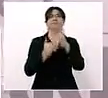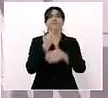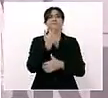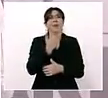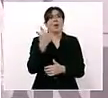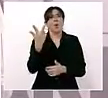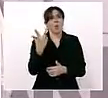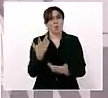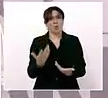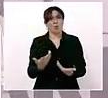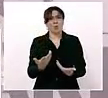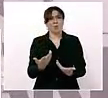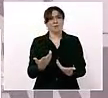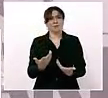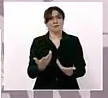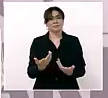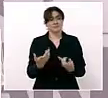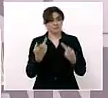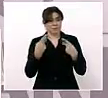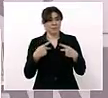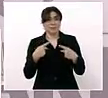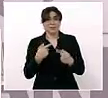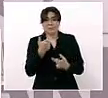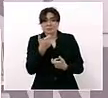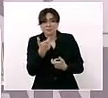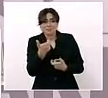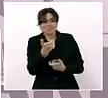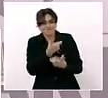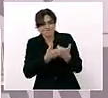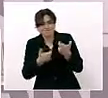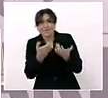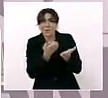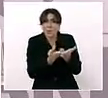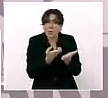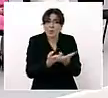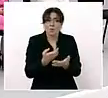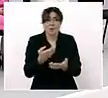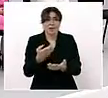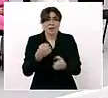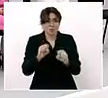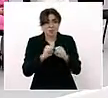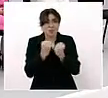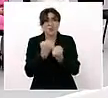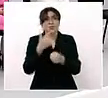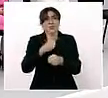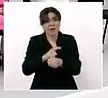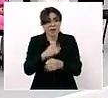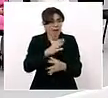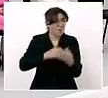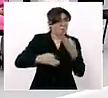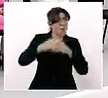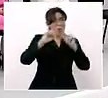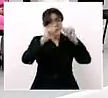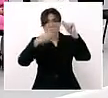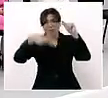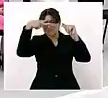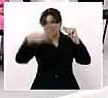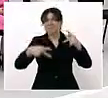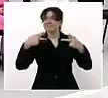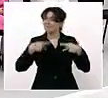situación económica y social de los mexicanos. Que podamos